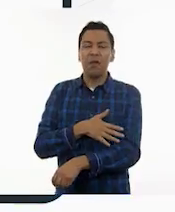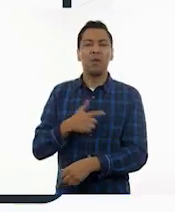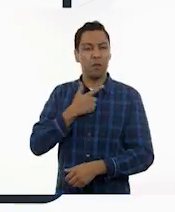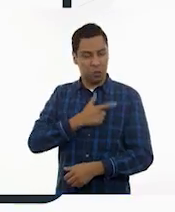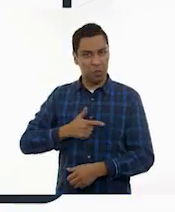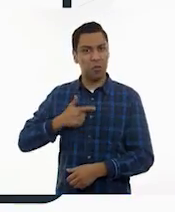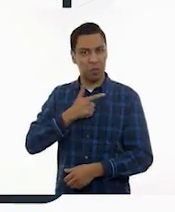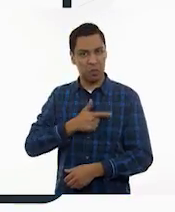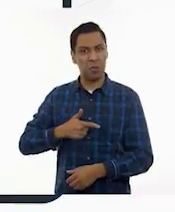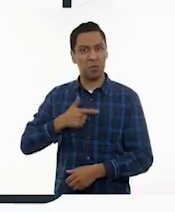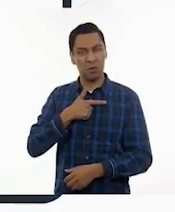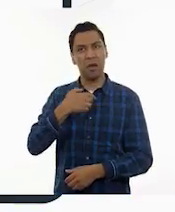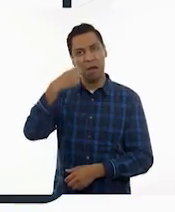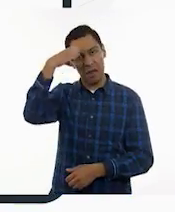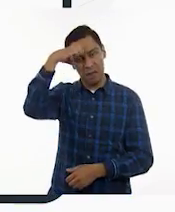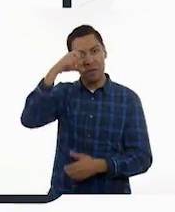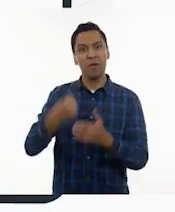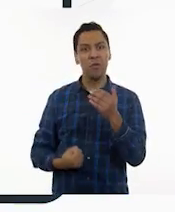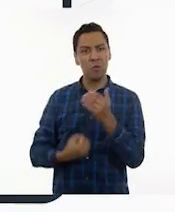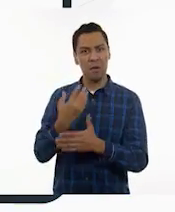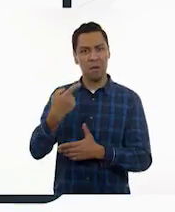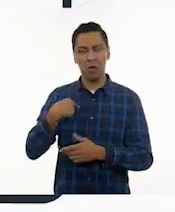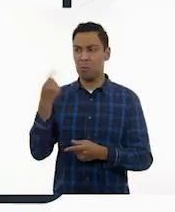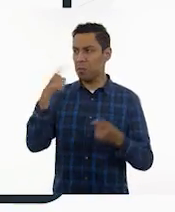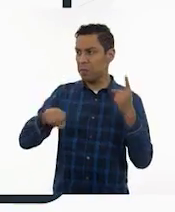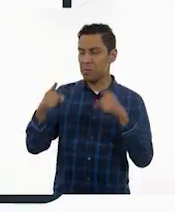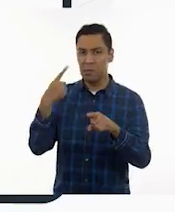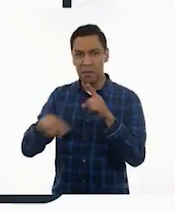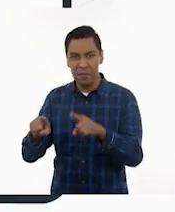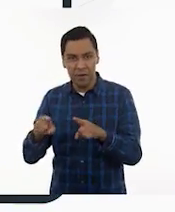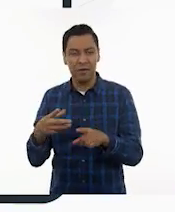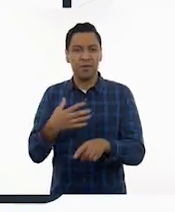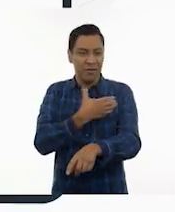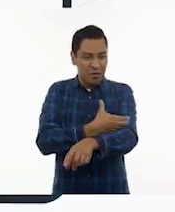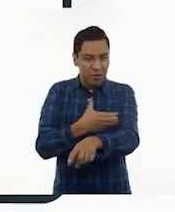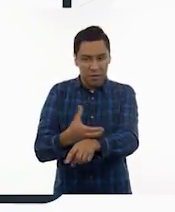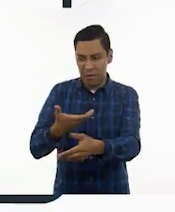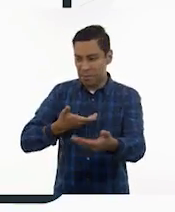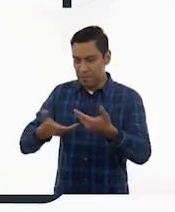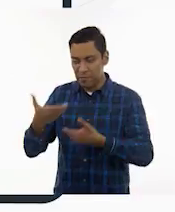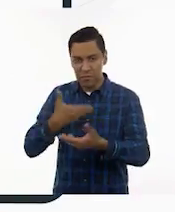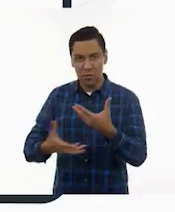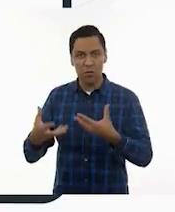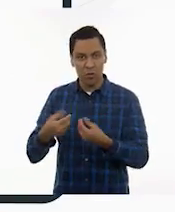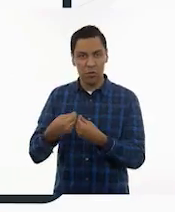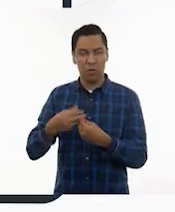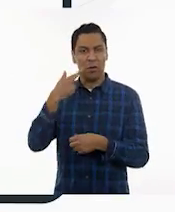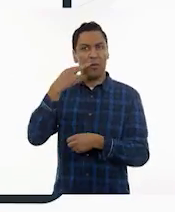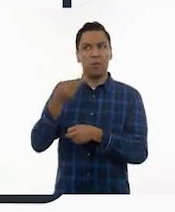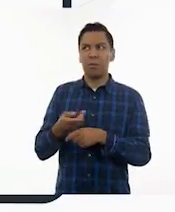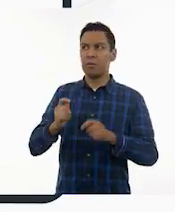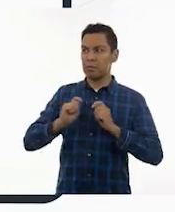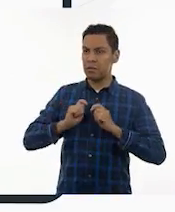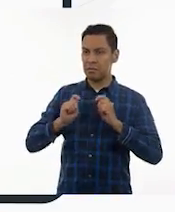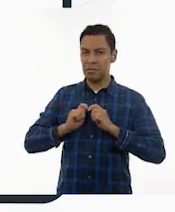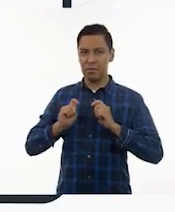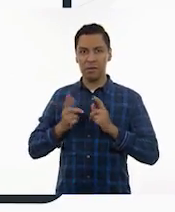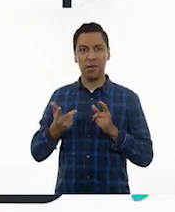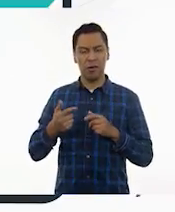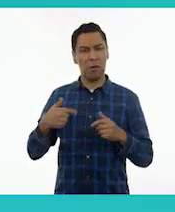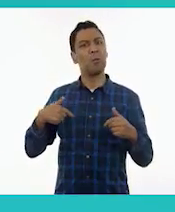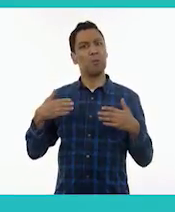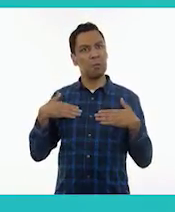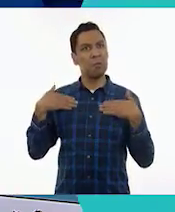que me enseñaron a ser un mejor líder, a trabajar mejor en equipo, a ser más responsable y a confiar más en mí mismo.